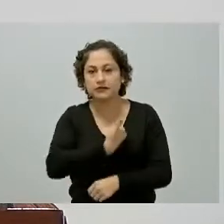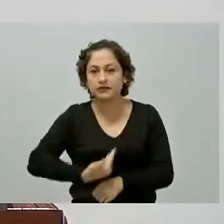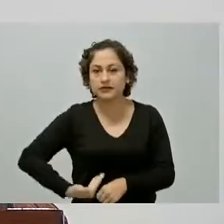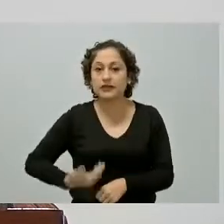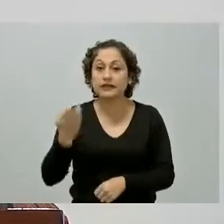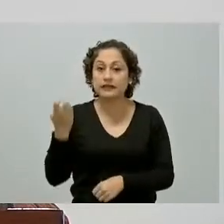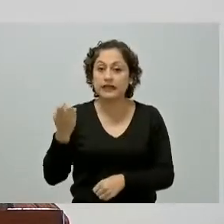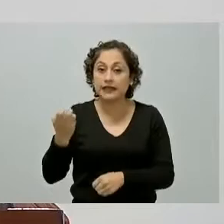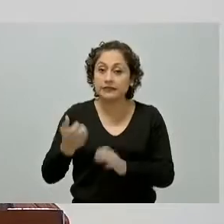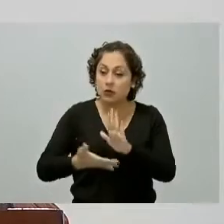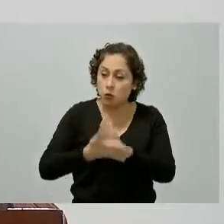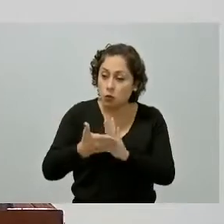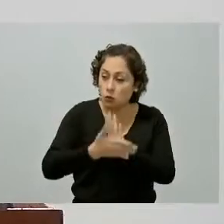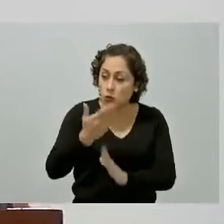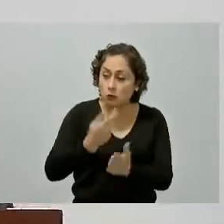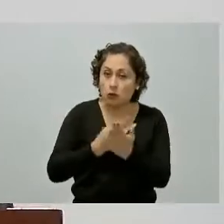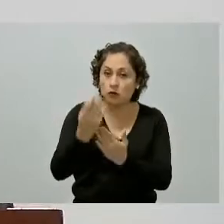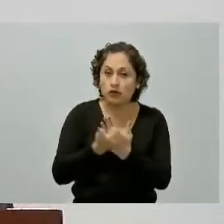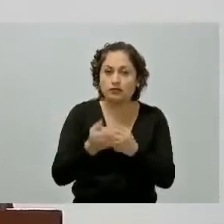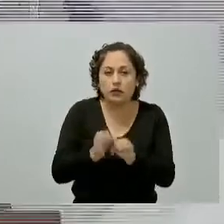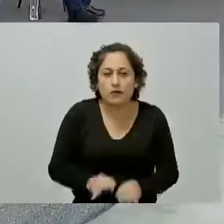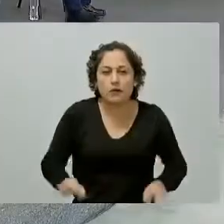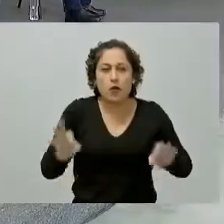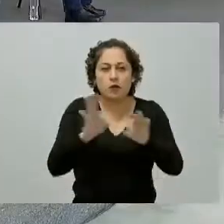metropolitana del Valle de México muchas gracias